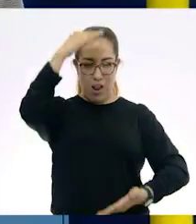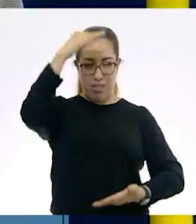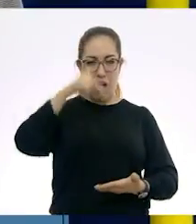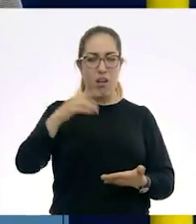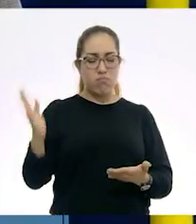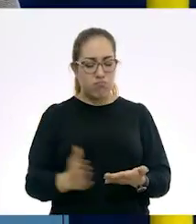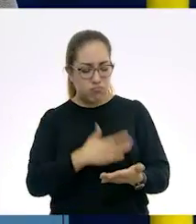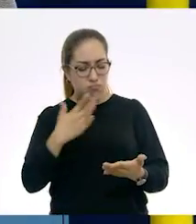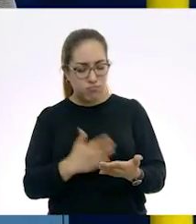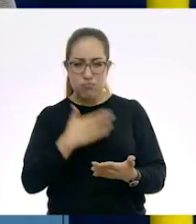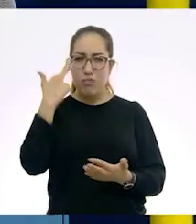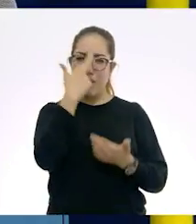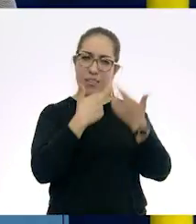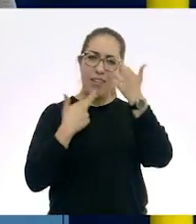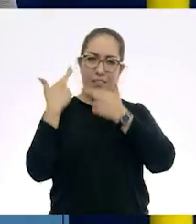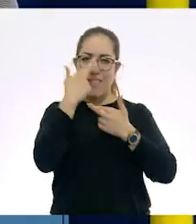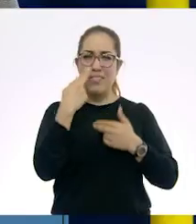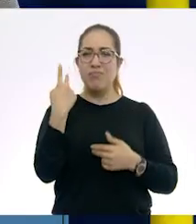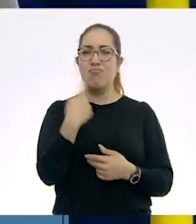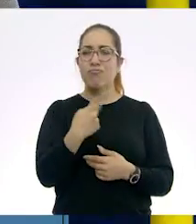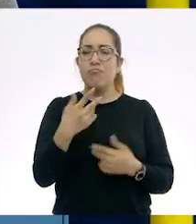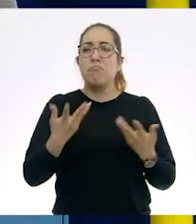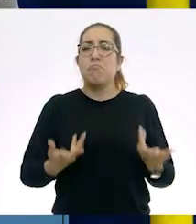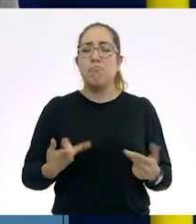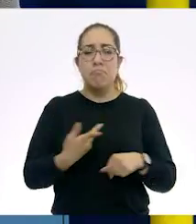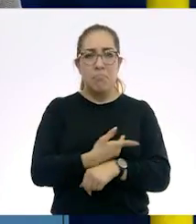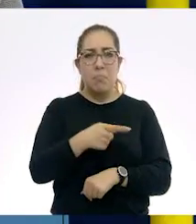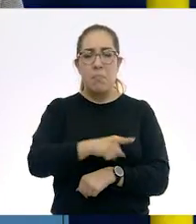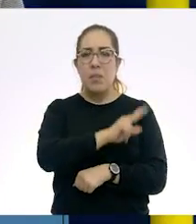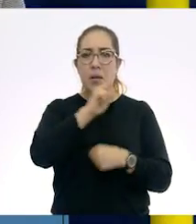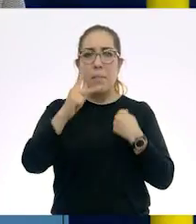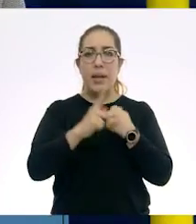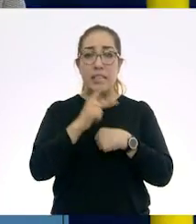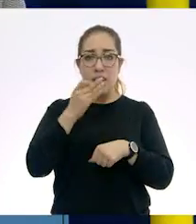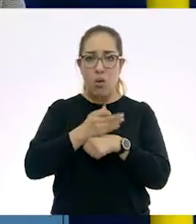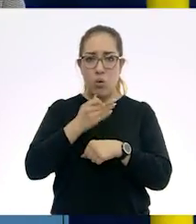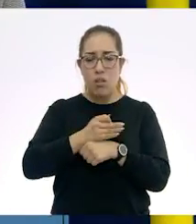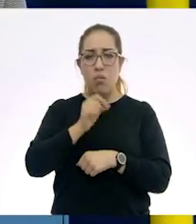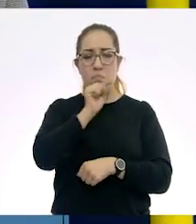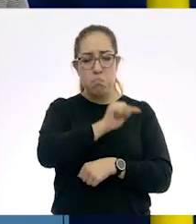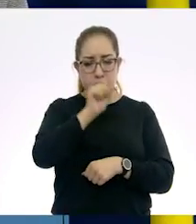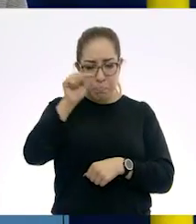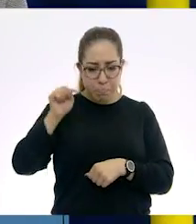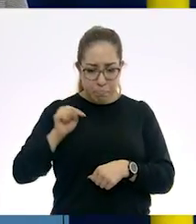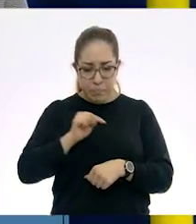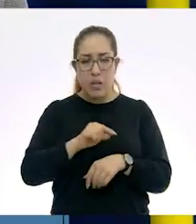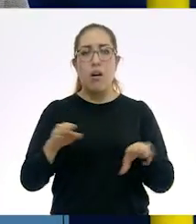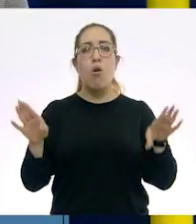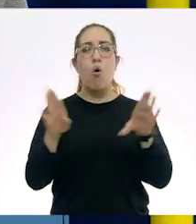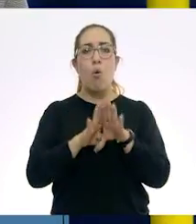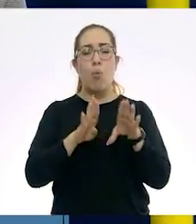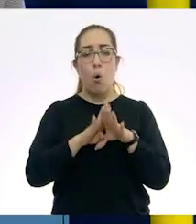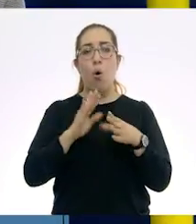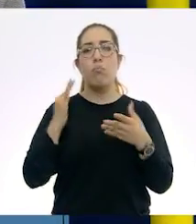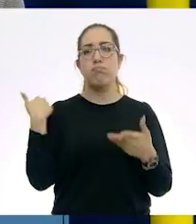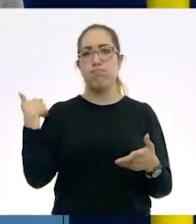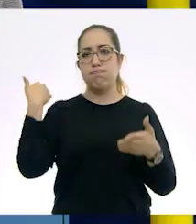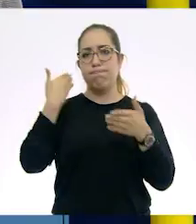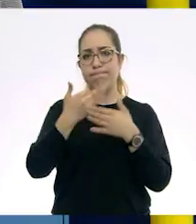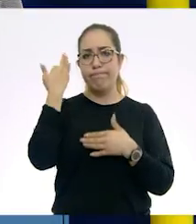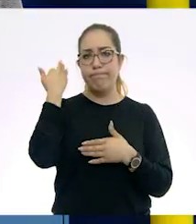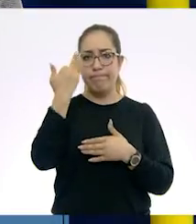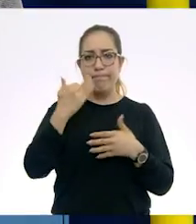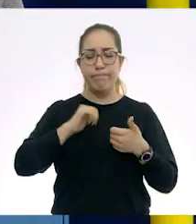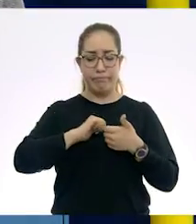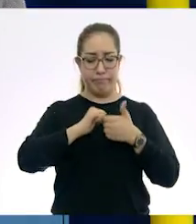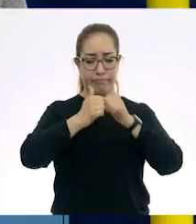mencionábamos en la sesión anterior, también ubiquen en qué países actualmente están ubicados y cómo ha ido modificándose y qué cosas